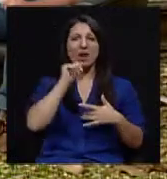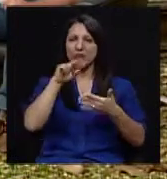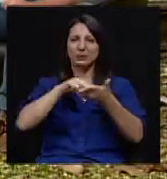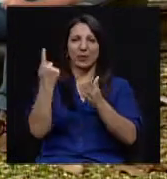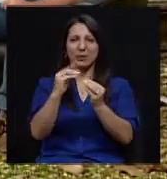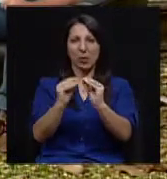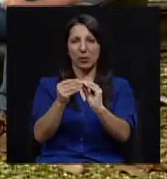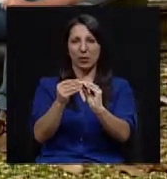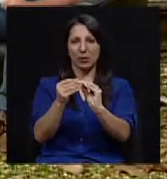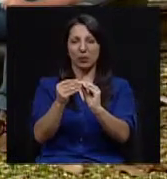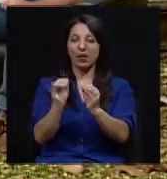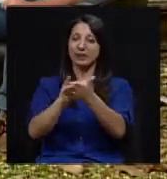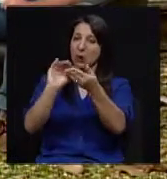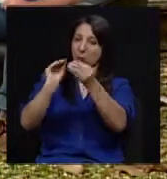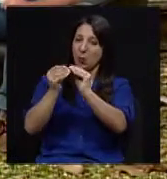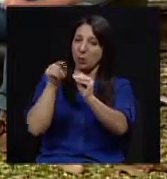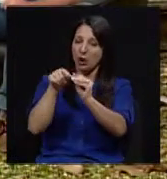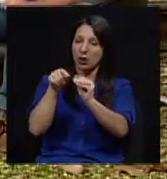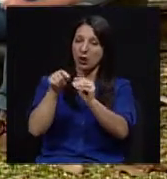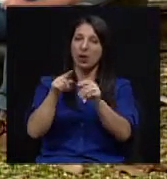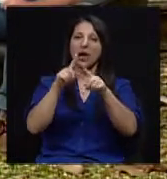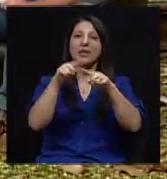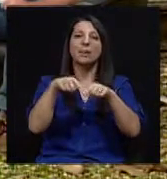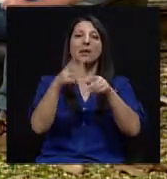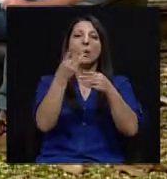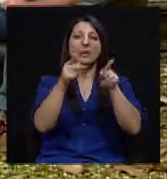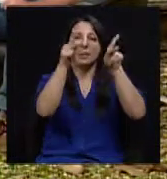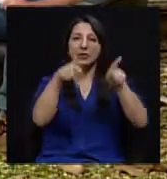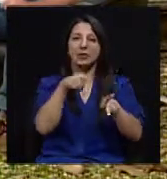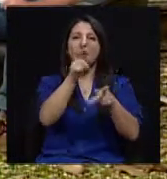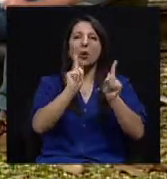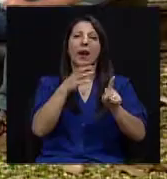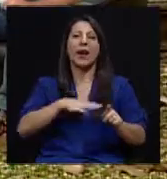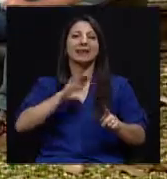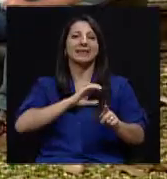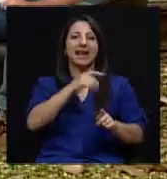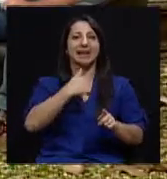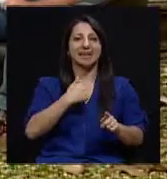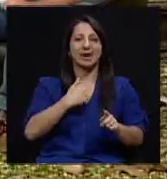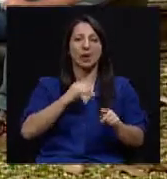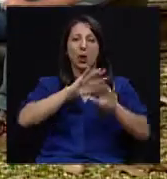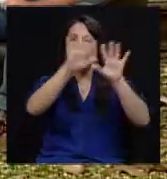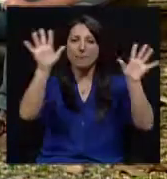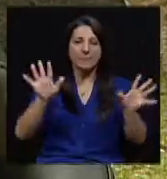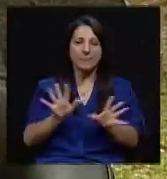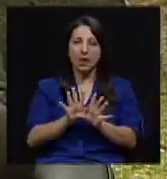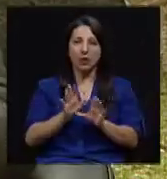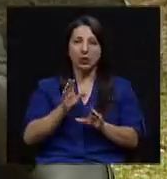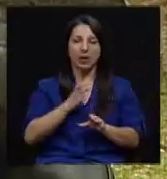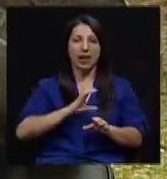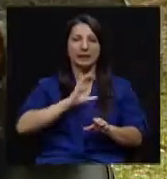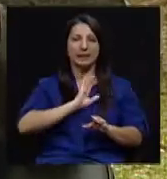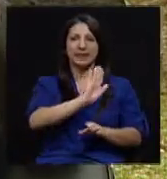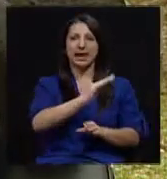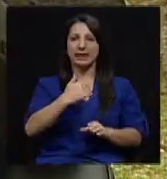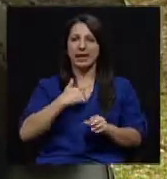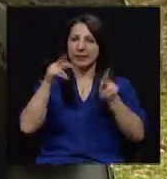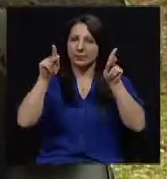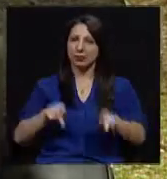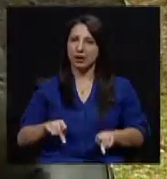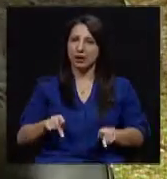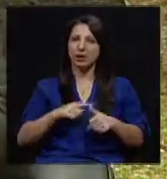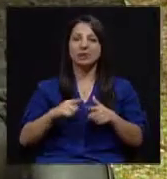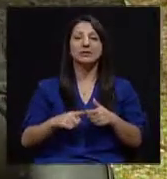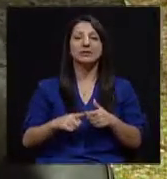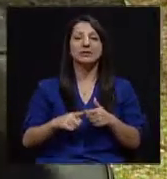el número, es un número en un sujeto con cuáles características, cuál es el mapa completo de riesgo que tiene ese paciente.